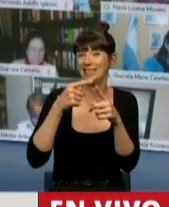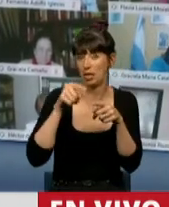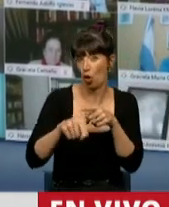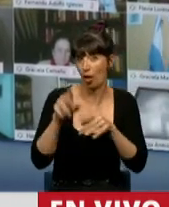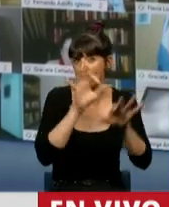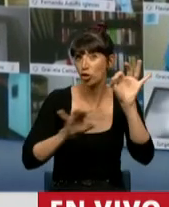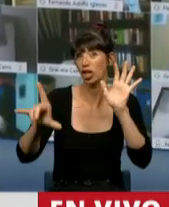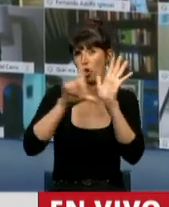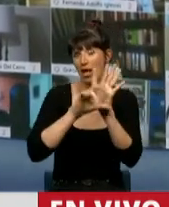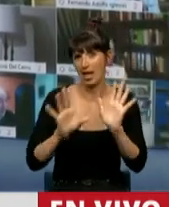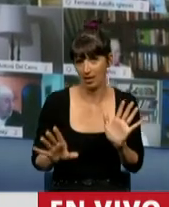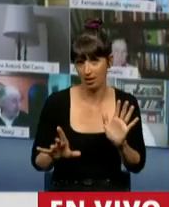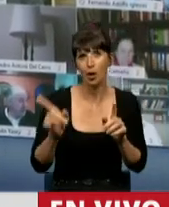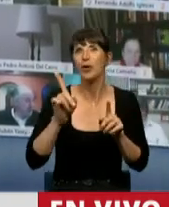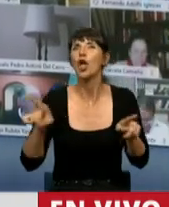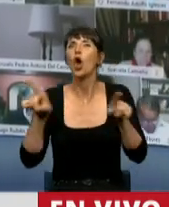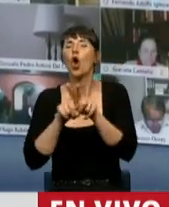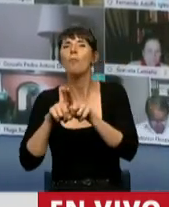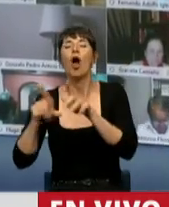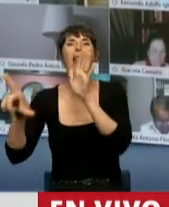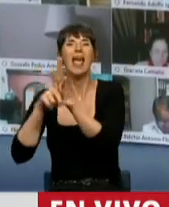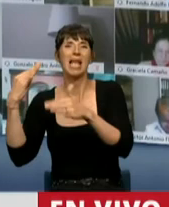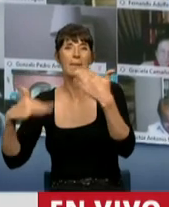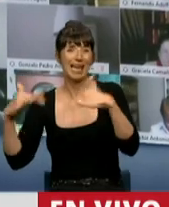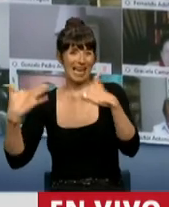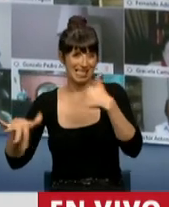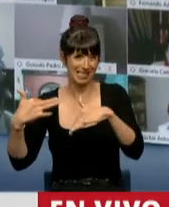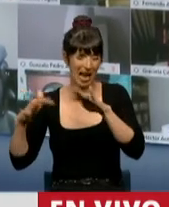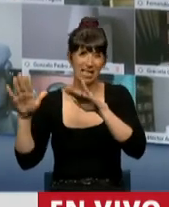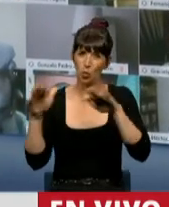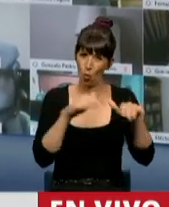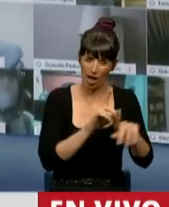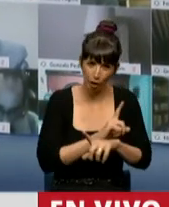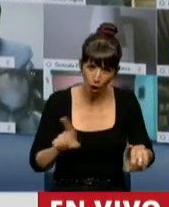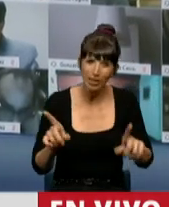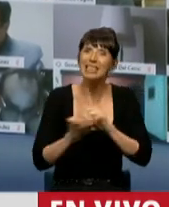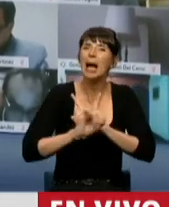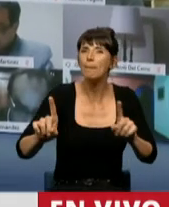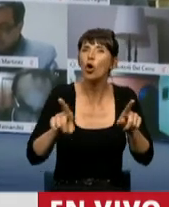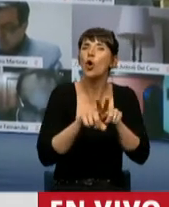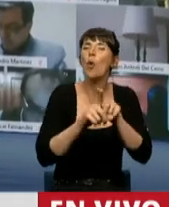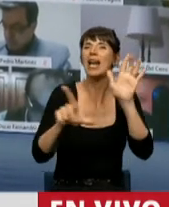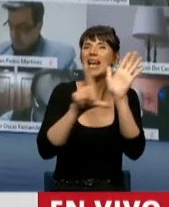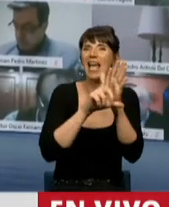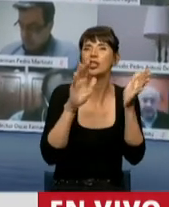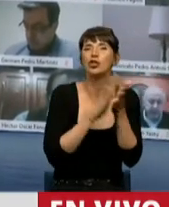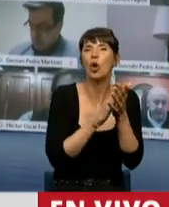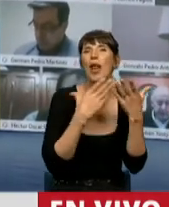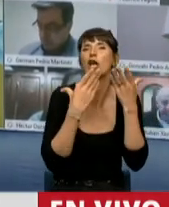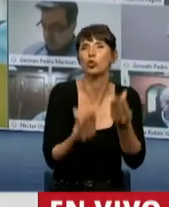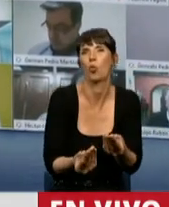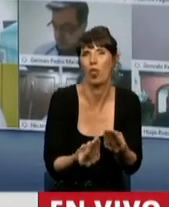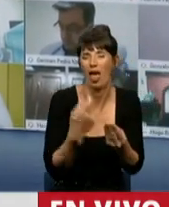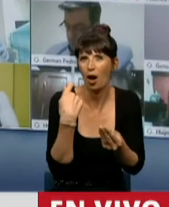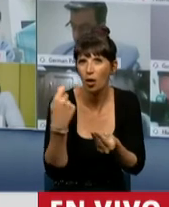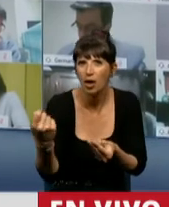y no pase lo que sucedió ya con la ley de emergencia y precisamente con la ley de solidaridad previsional que suspendió la